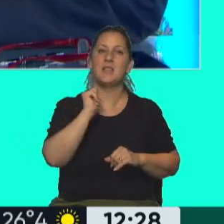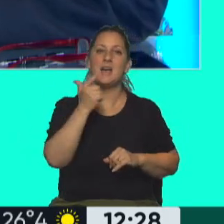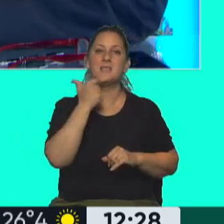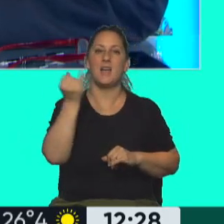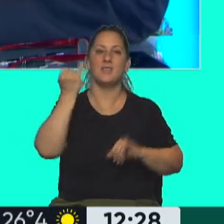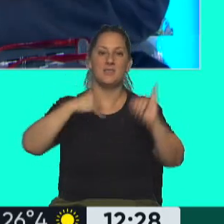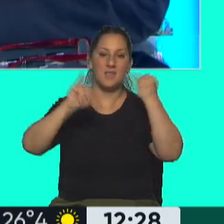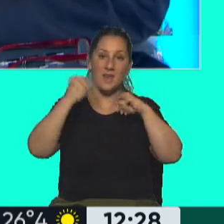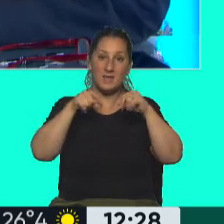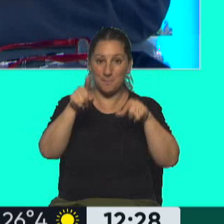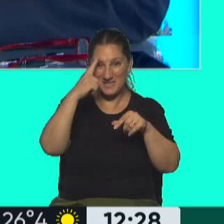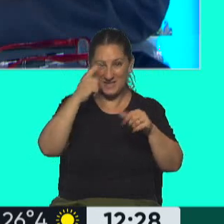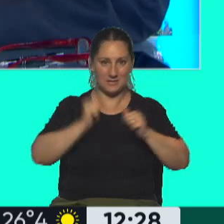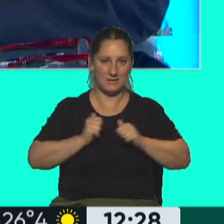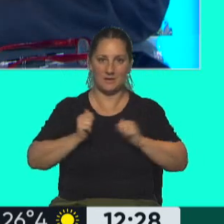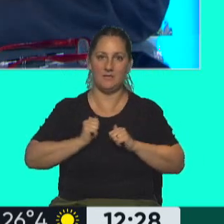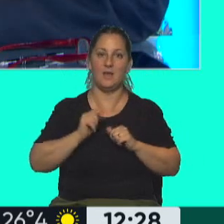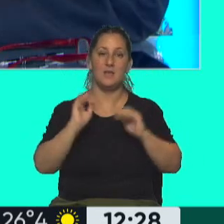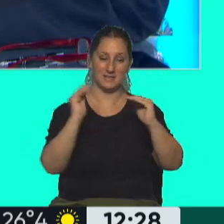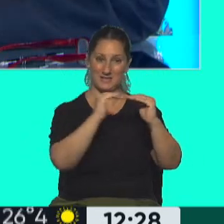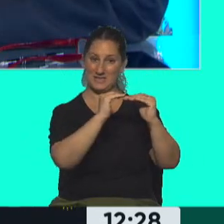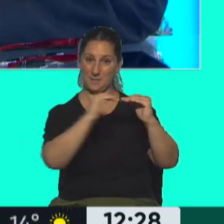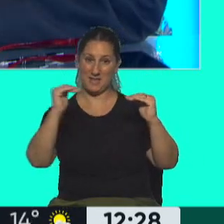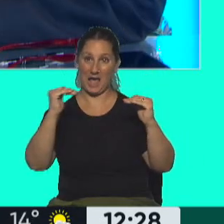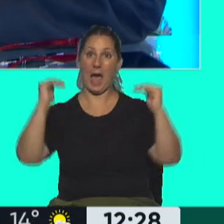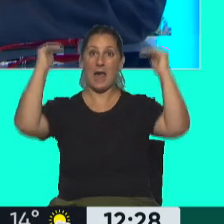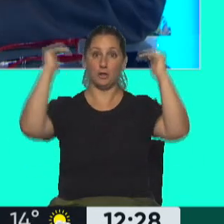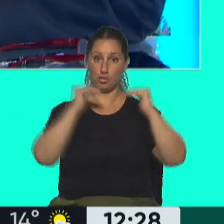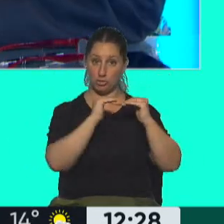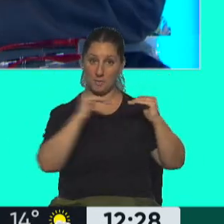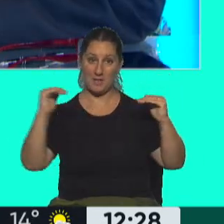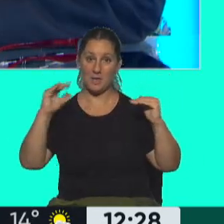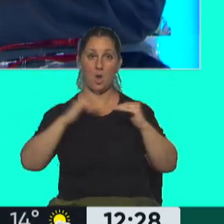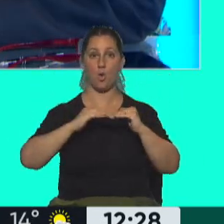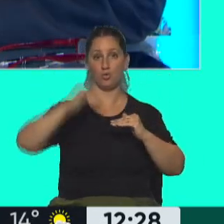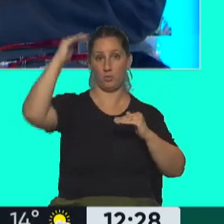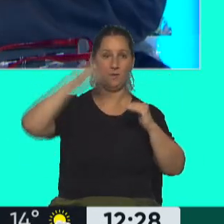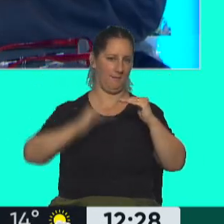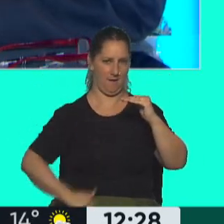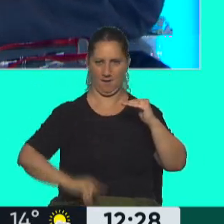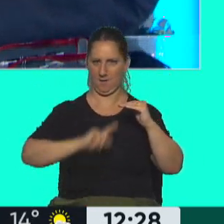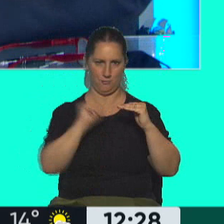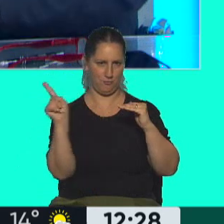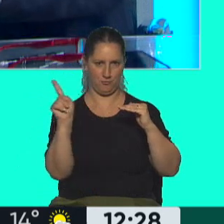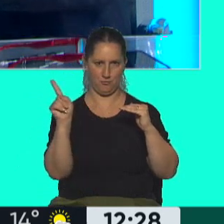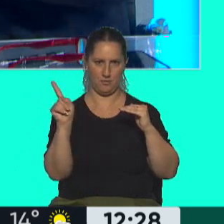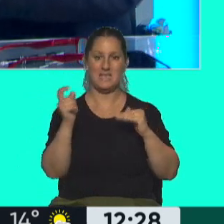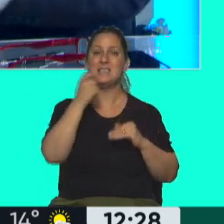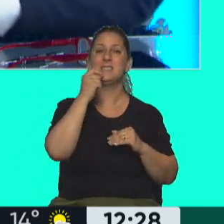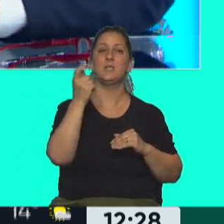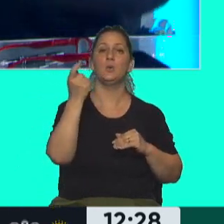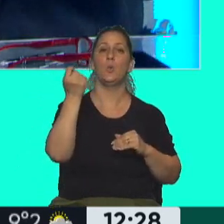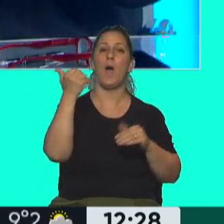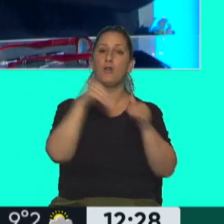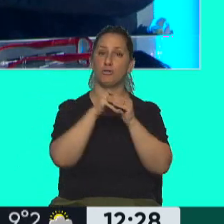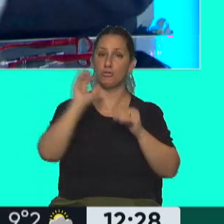de interés con este tipo de expectativas. O se mantienen estos niveles altos o podrían subir. puede subir, bajar no. Claro, porque si el Banco Central toma